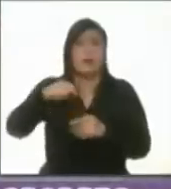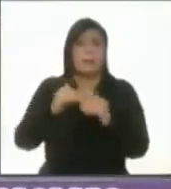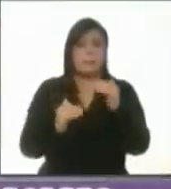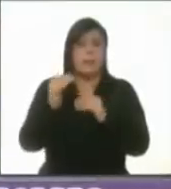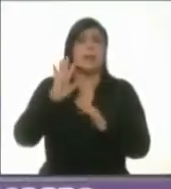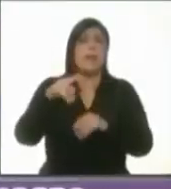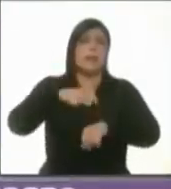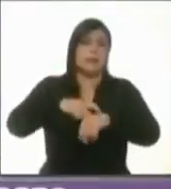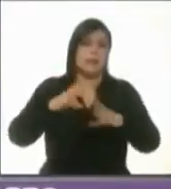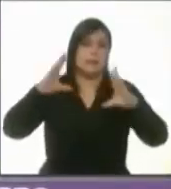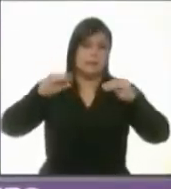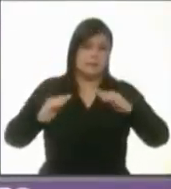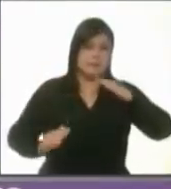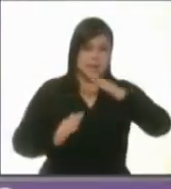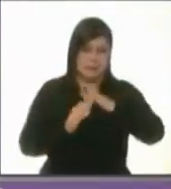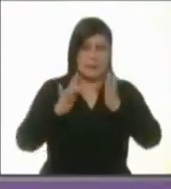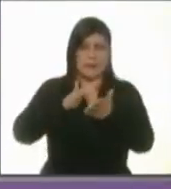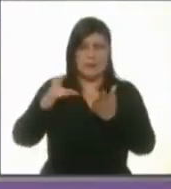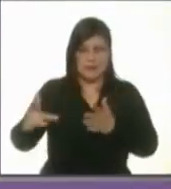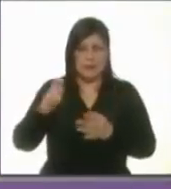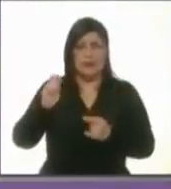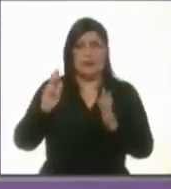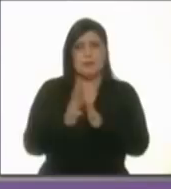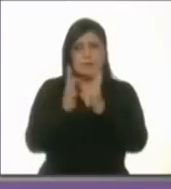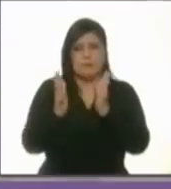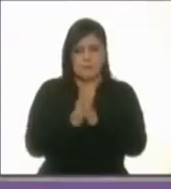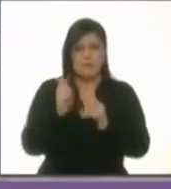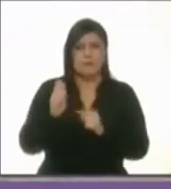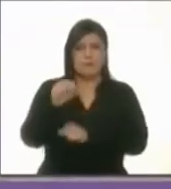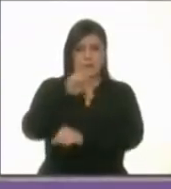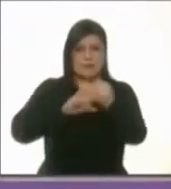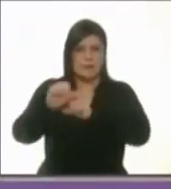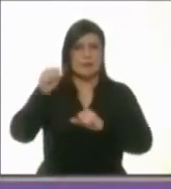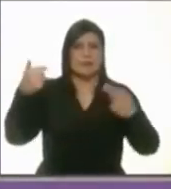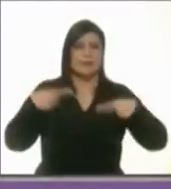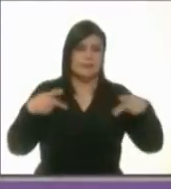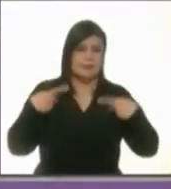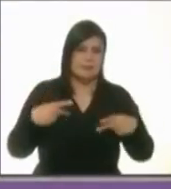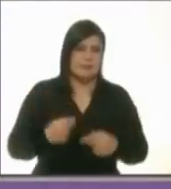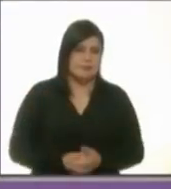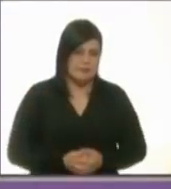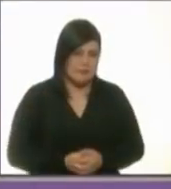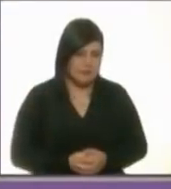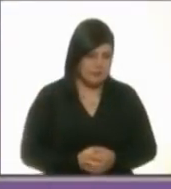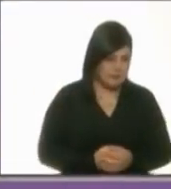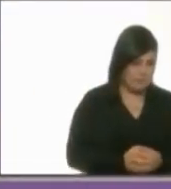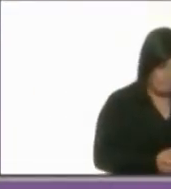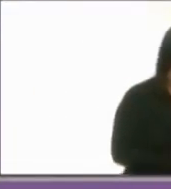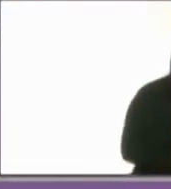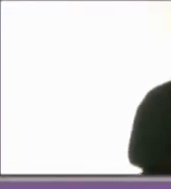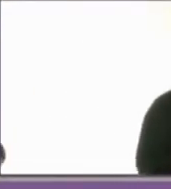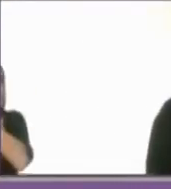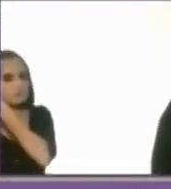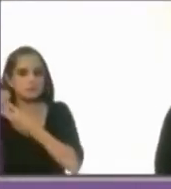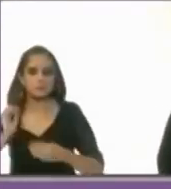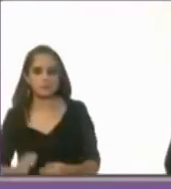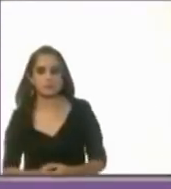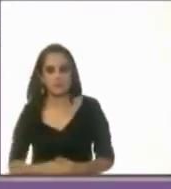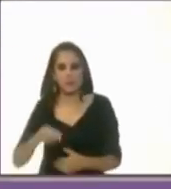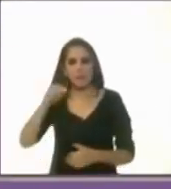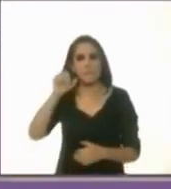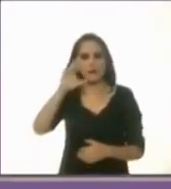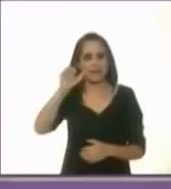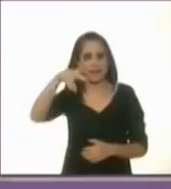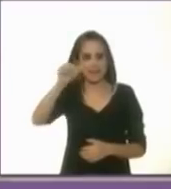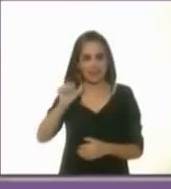candidata muchísimas gracias por su participación es el turno de la candidata del verde ecologista de México Mariana Boy